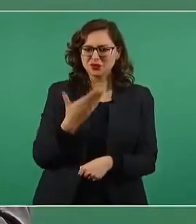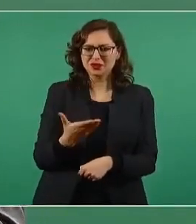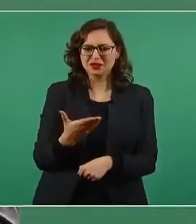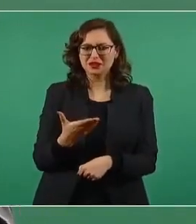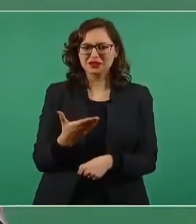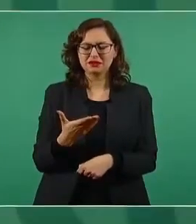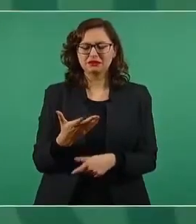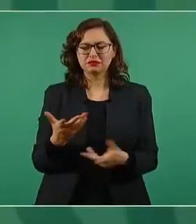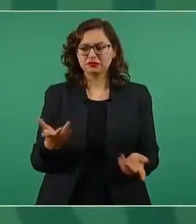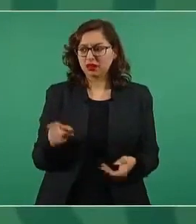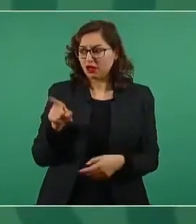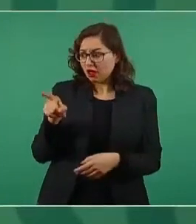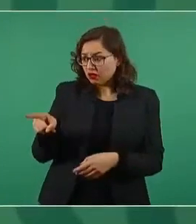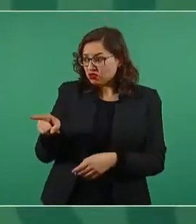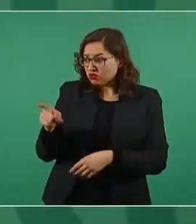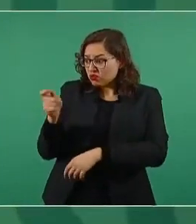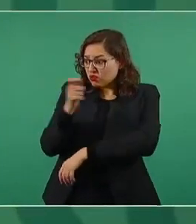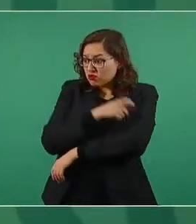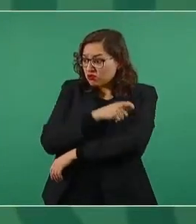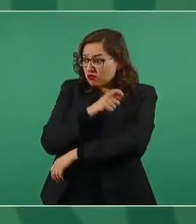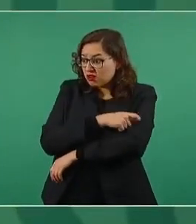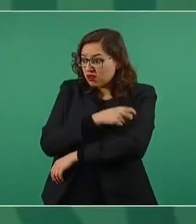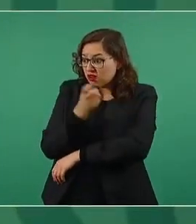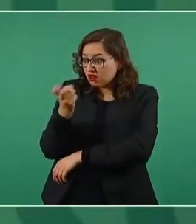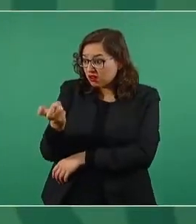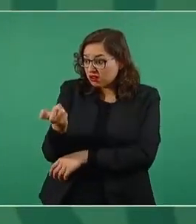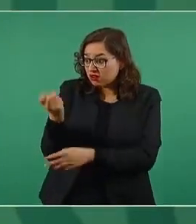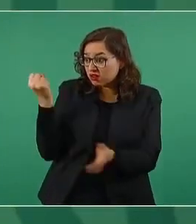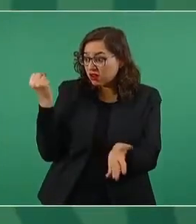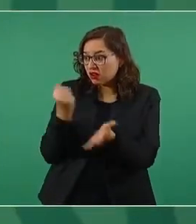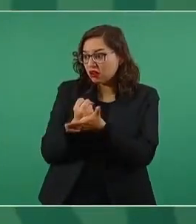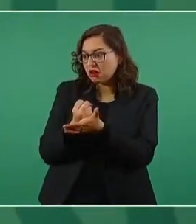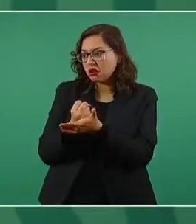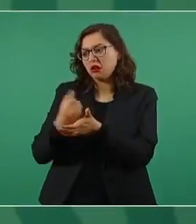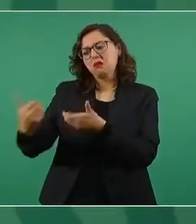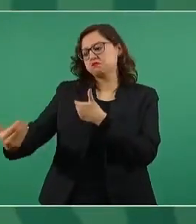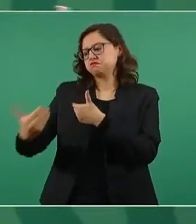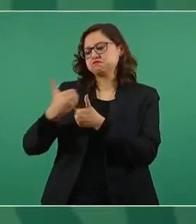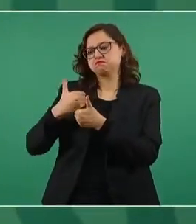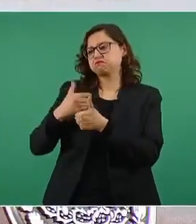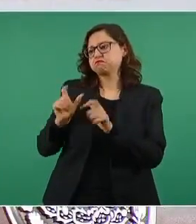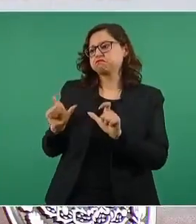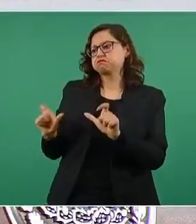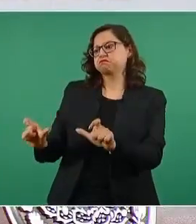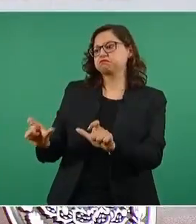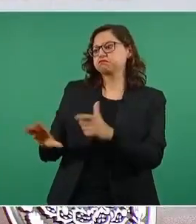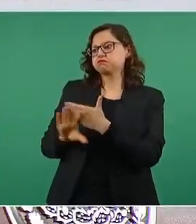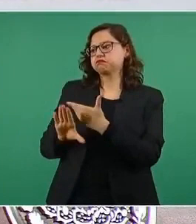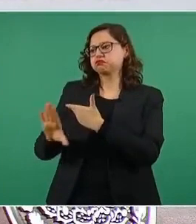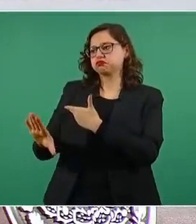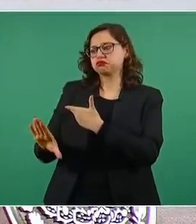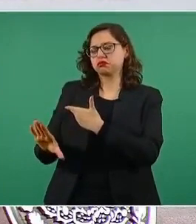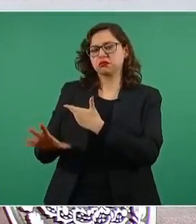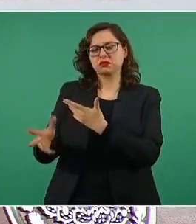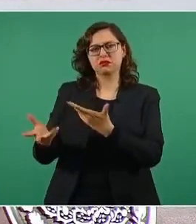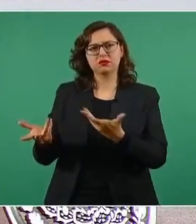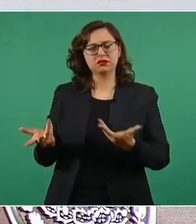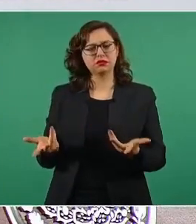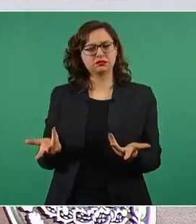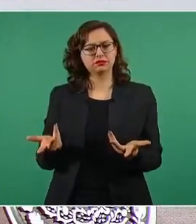se permita al que se vacunó con ese